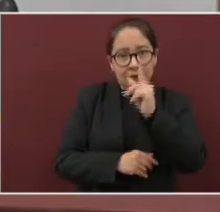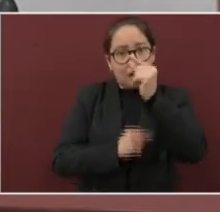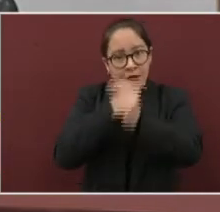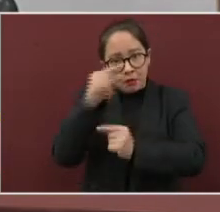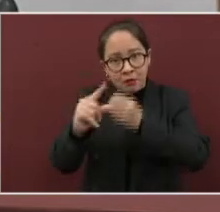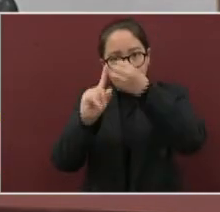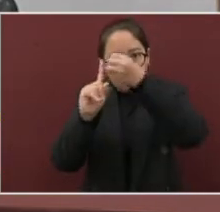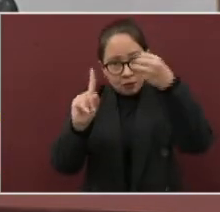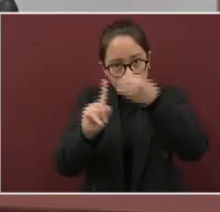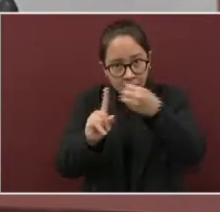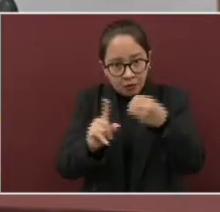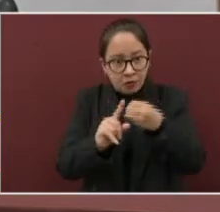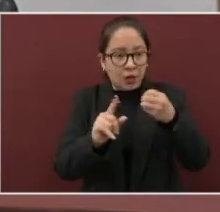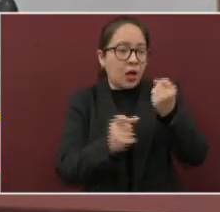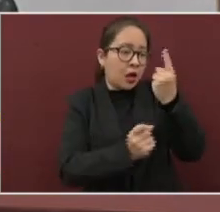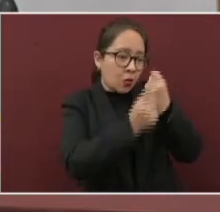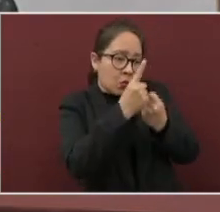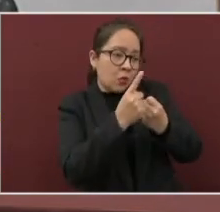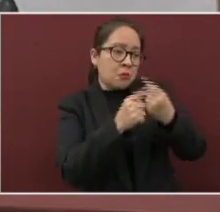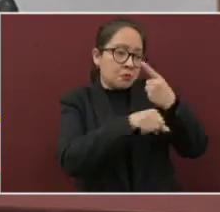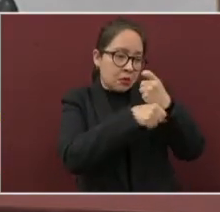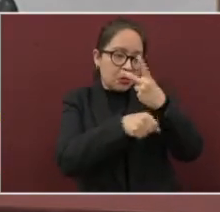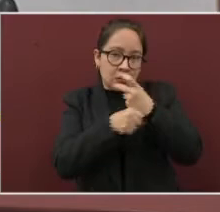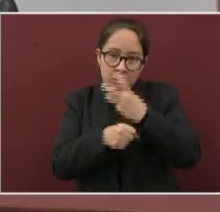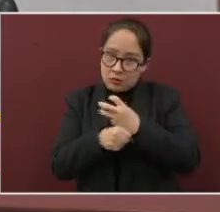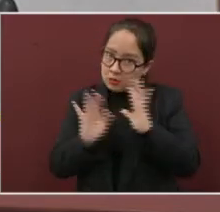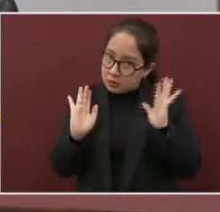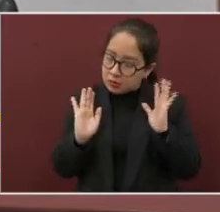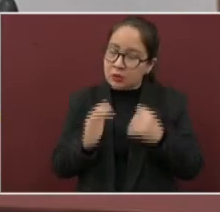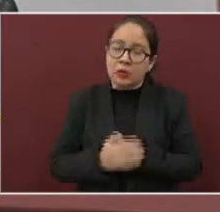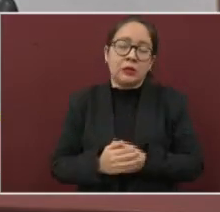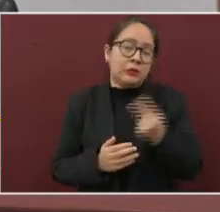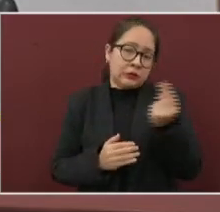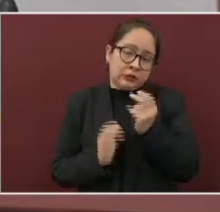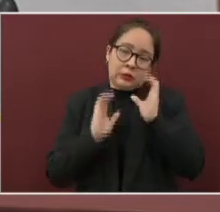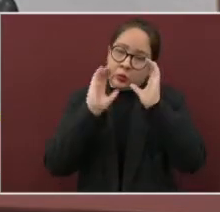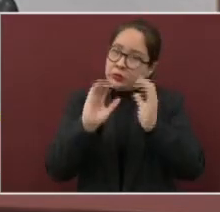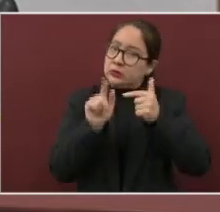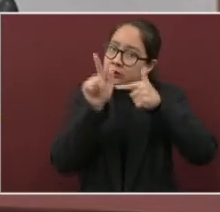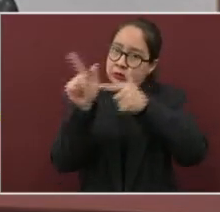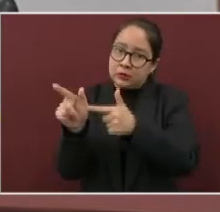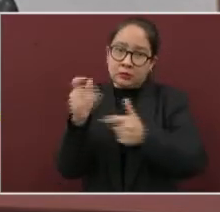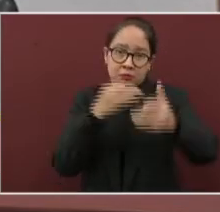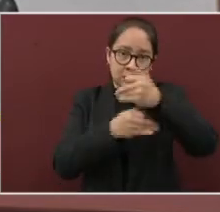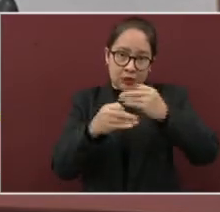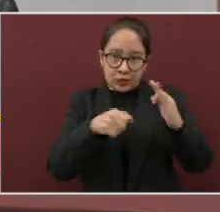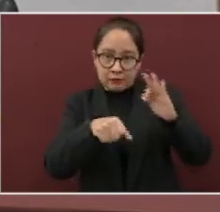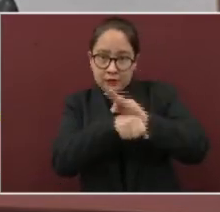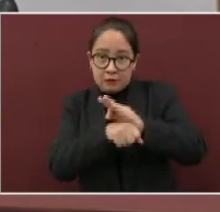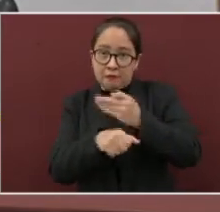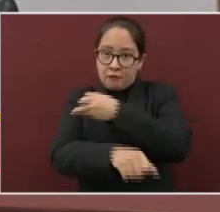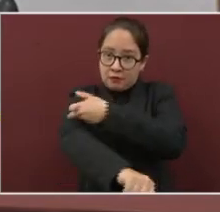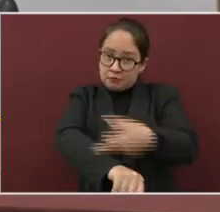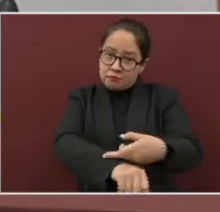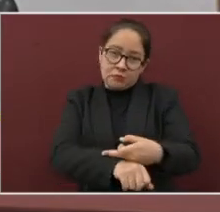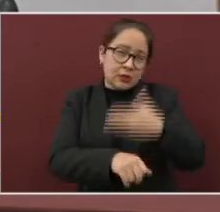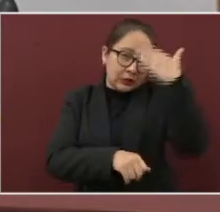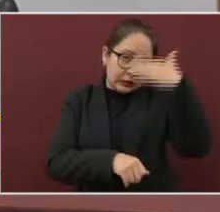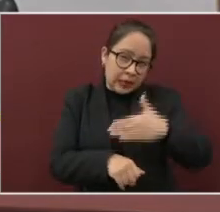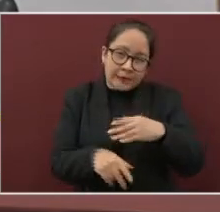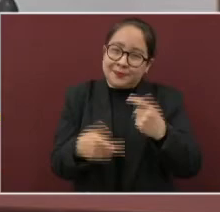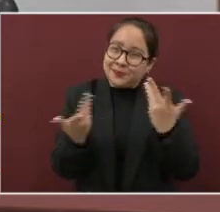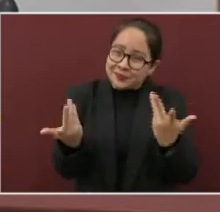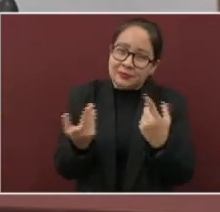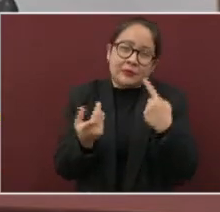por lo que debemos seguir cuidándonos. Y con esto, proteger la integridad de toda la familia, principalmente de los más